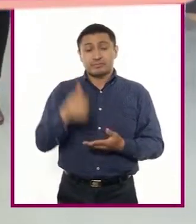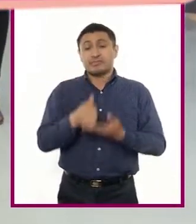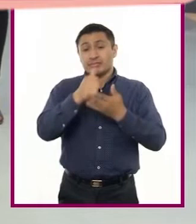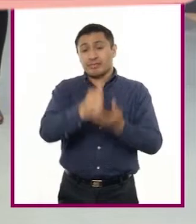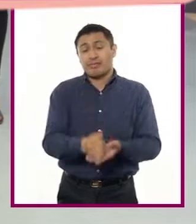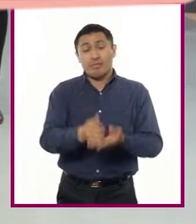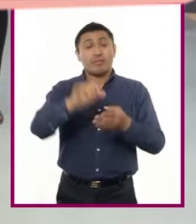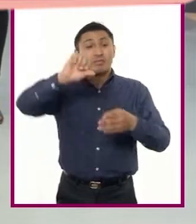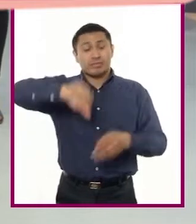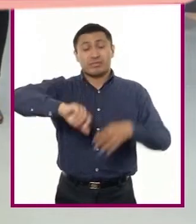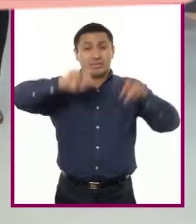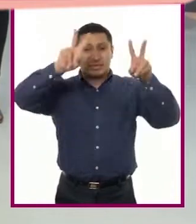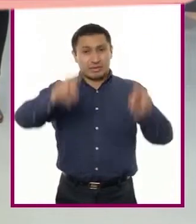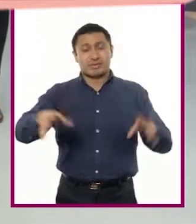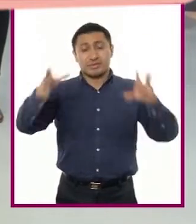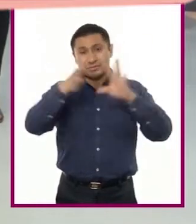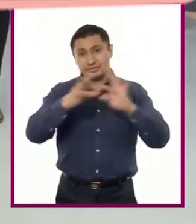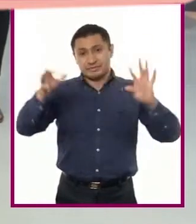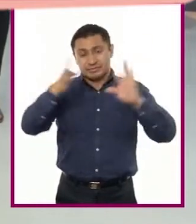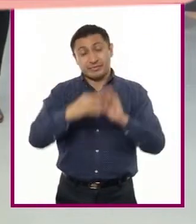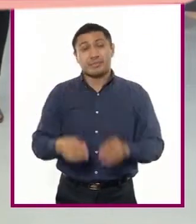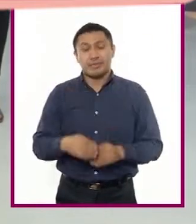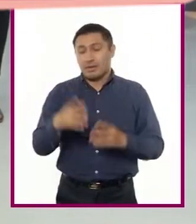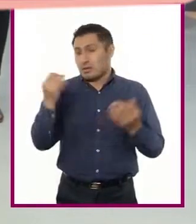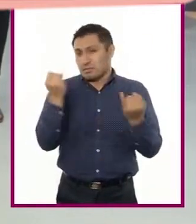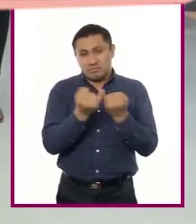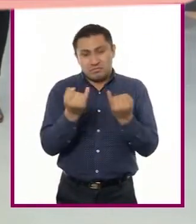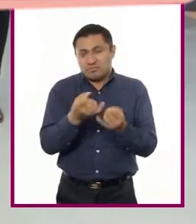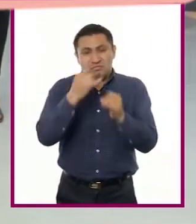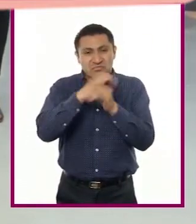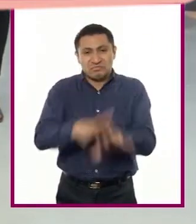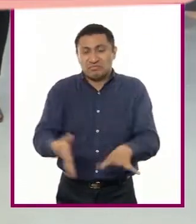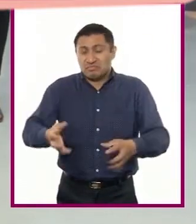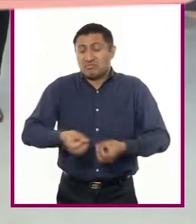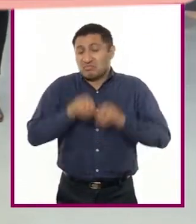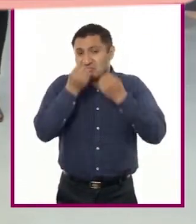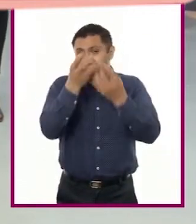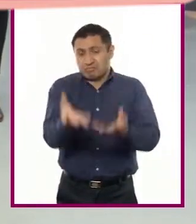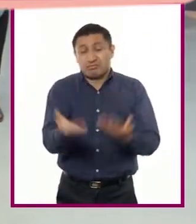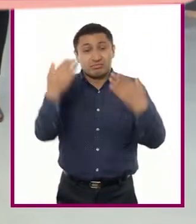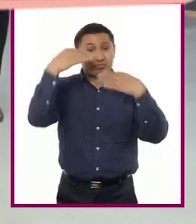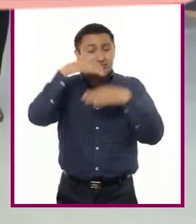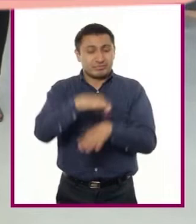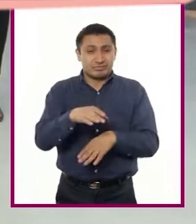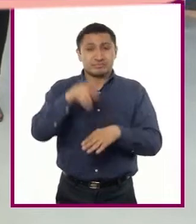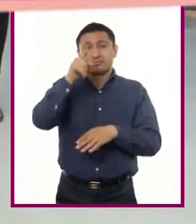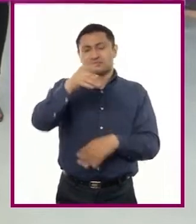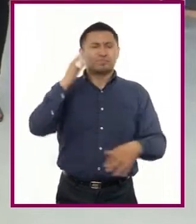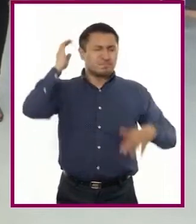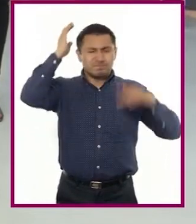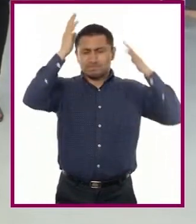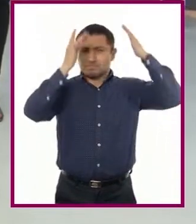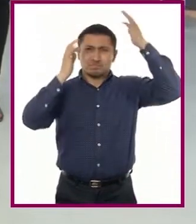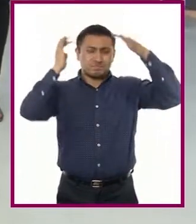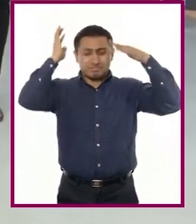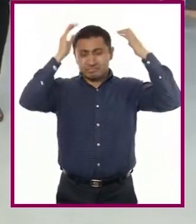a desarrollar el tema de esta sesión y nos brindará información importante que nos invitará a reflexionar.